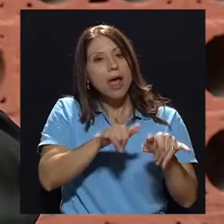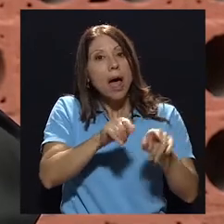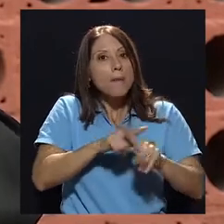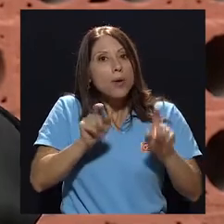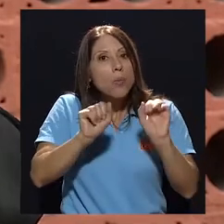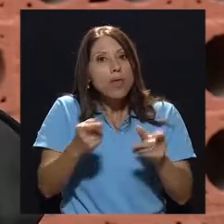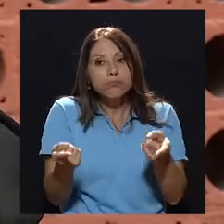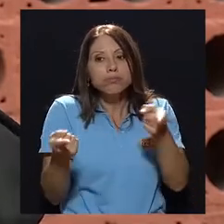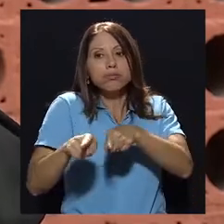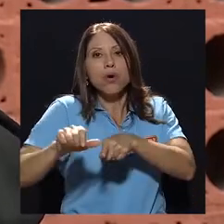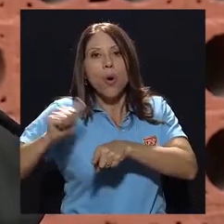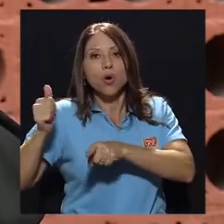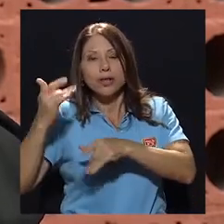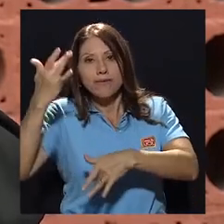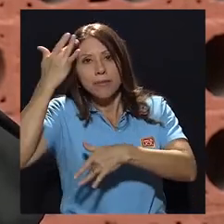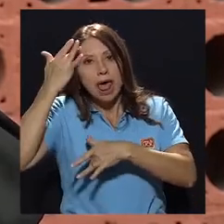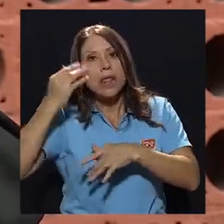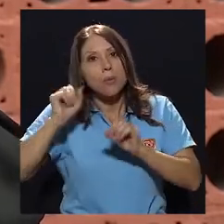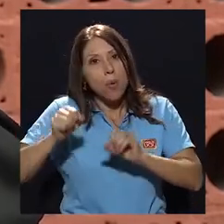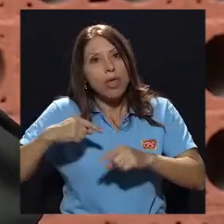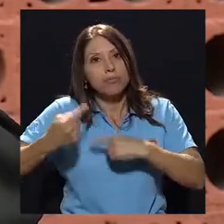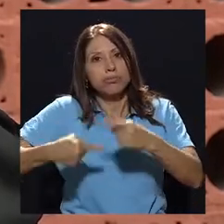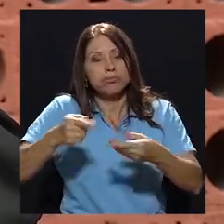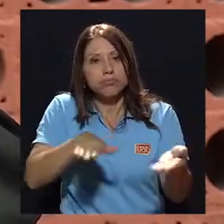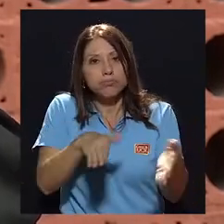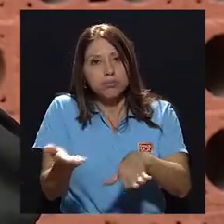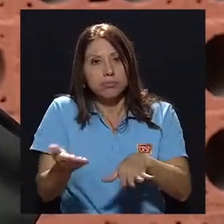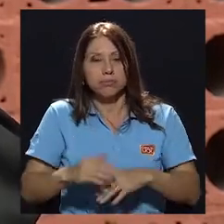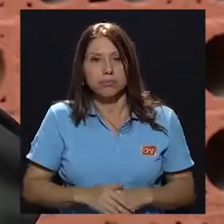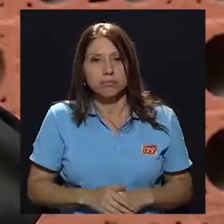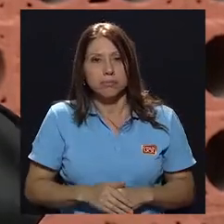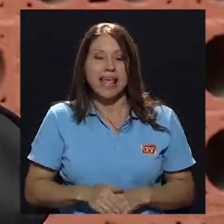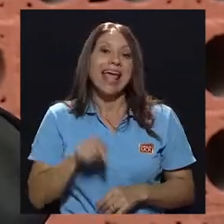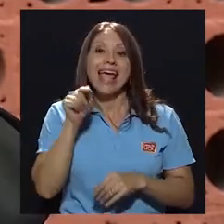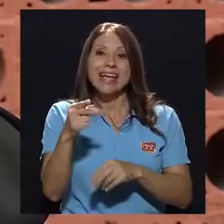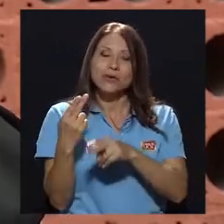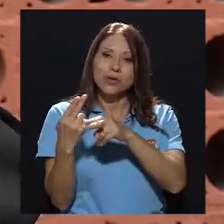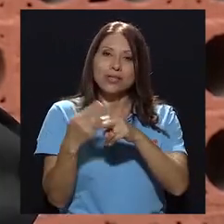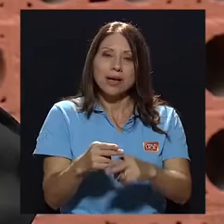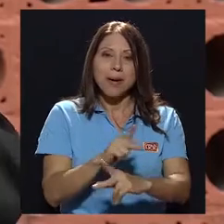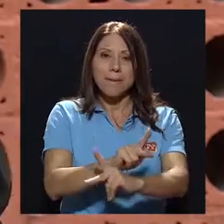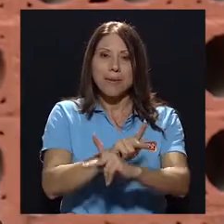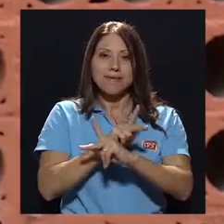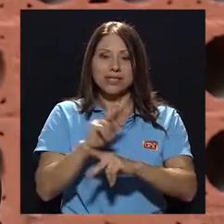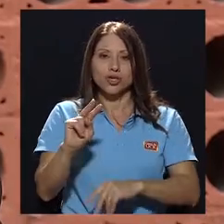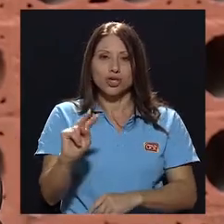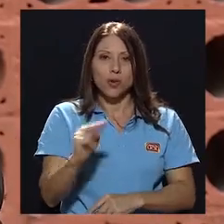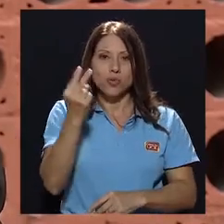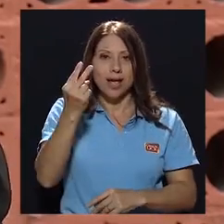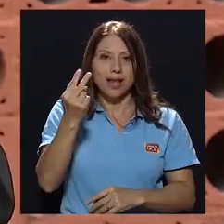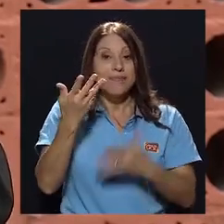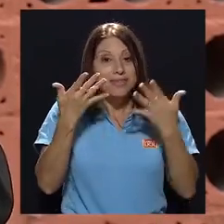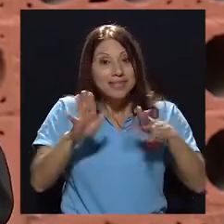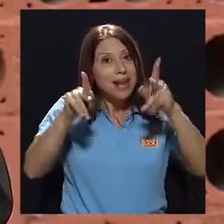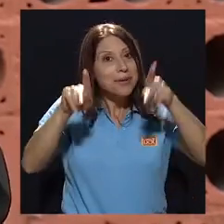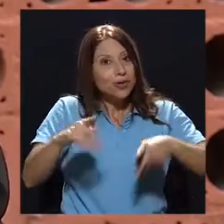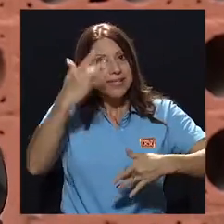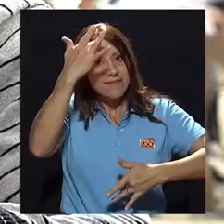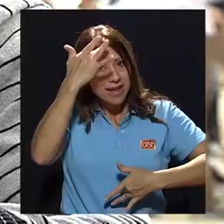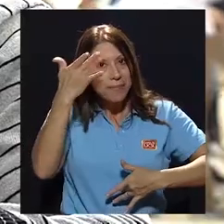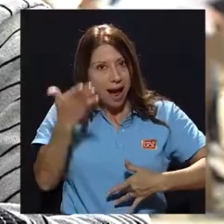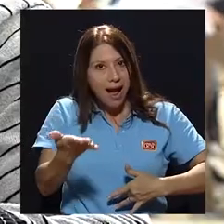tipo de enfermedad que les quite, digamos, hasta la vida. Entonces, eso es lo que llamamos prevención secundaria. Ya está enfermo,